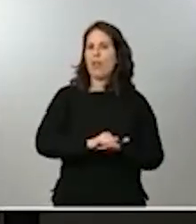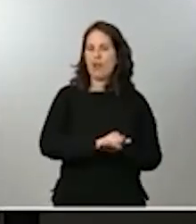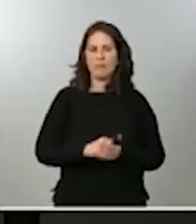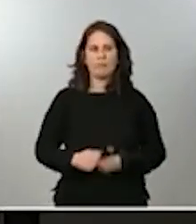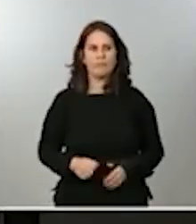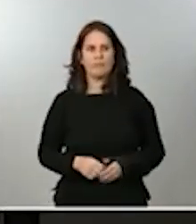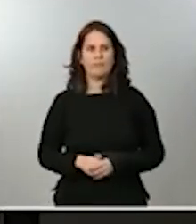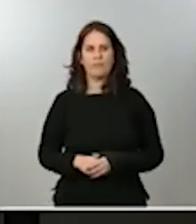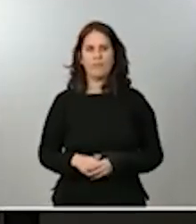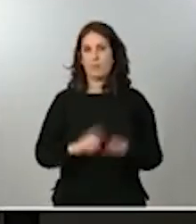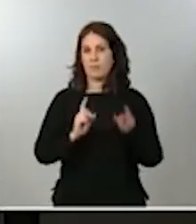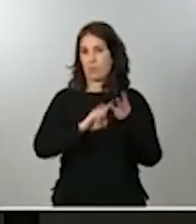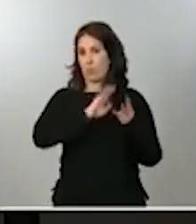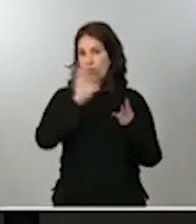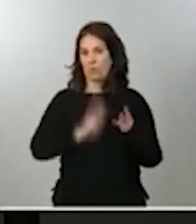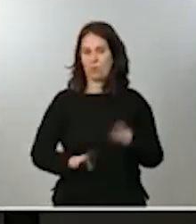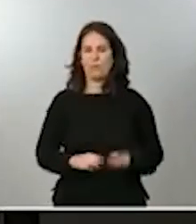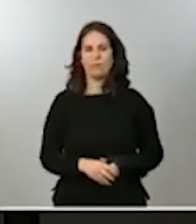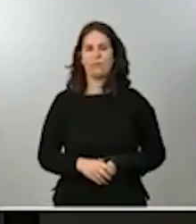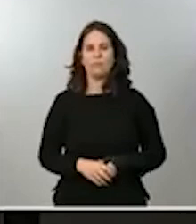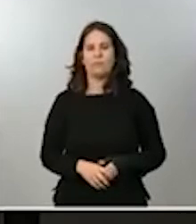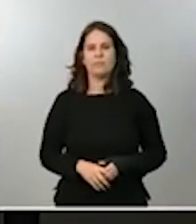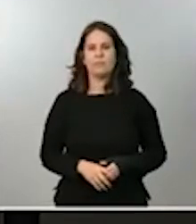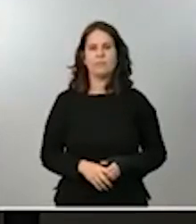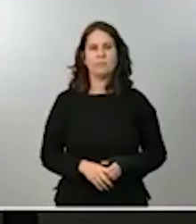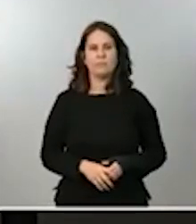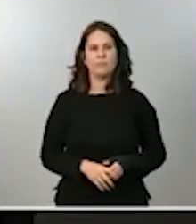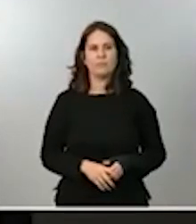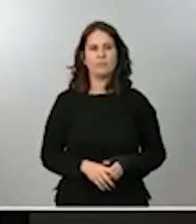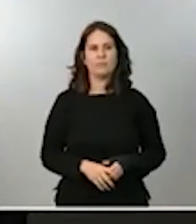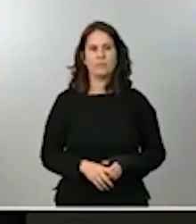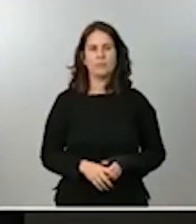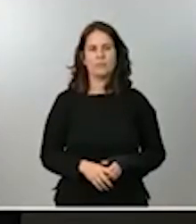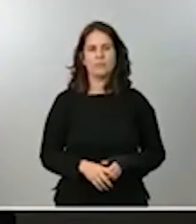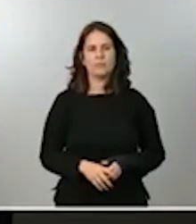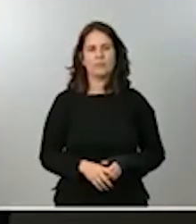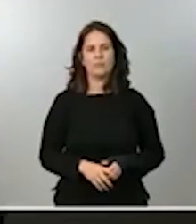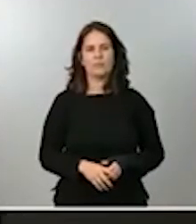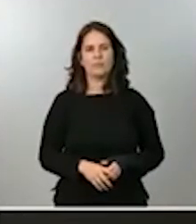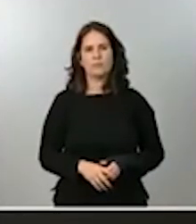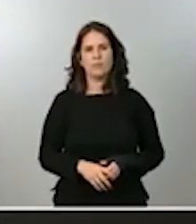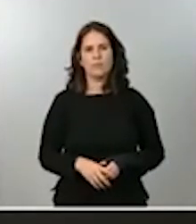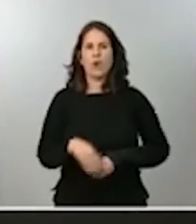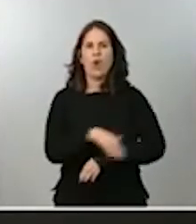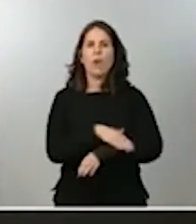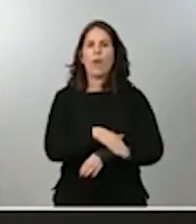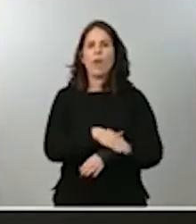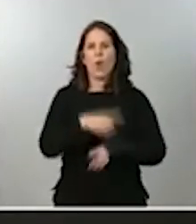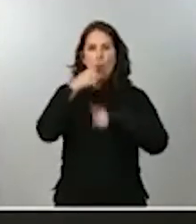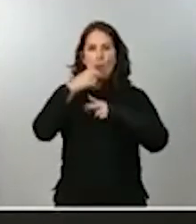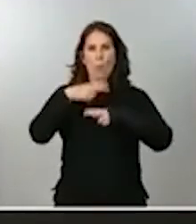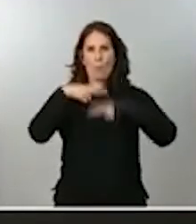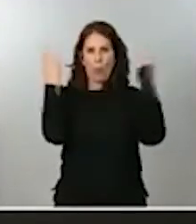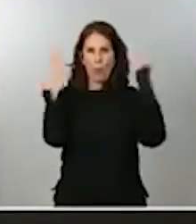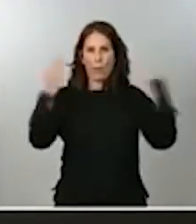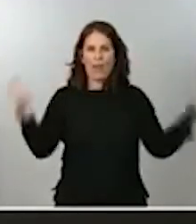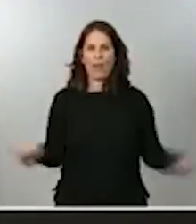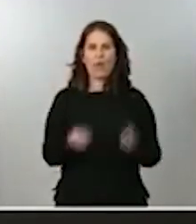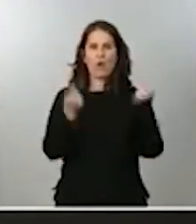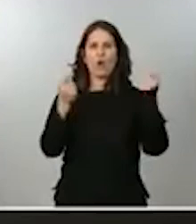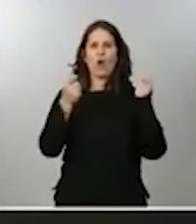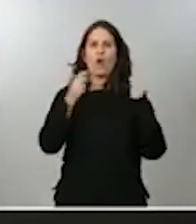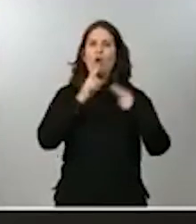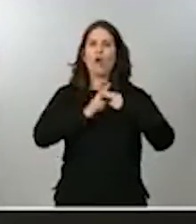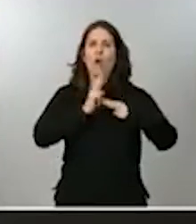último sobre lo que ha anunciado ahí. ¿Por qué el Gobierno no va a hacer público el nombre de los amnistiados fiscales en la anterior